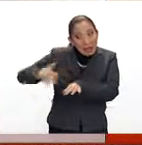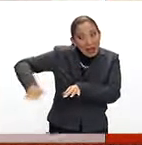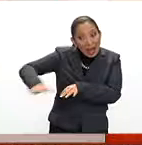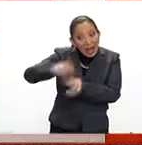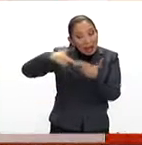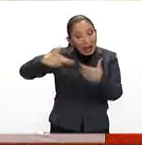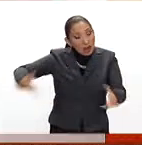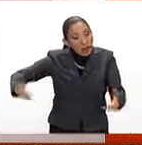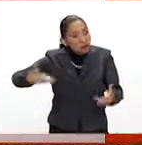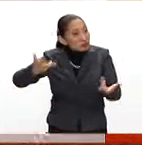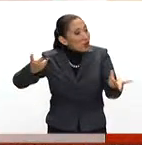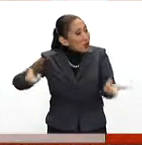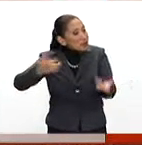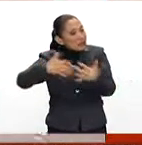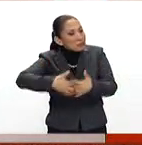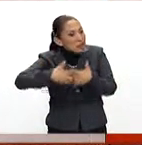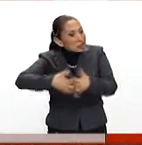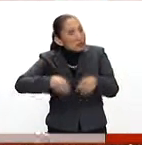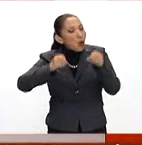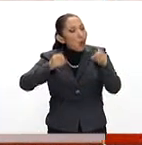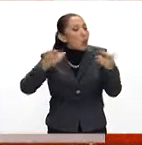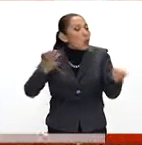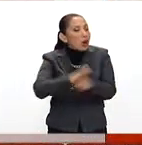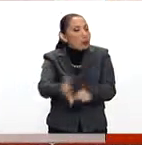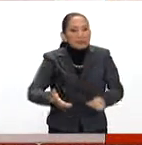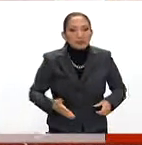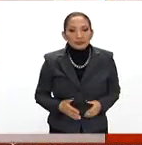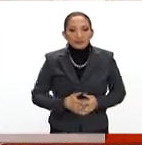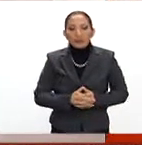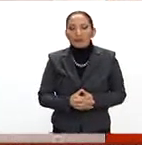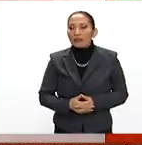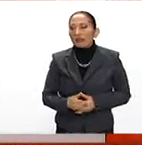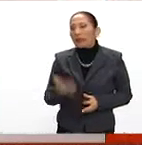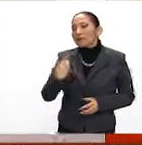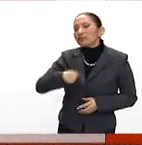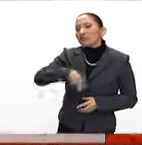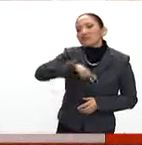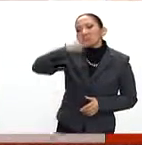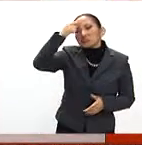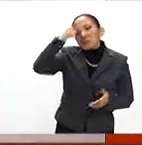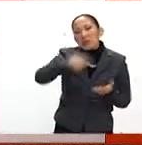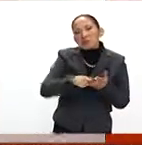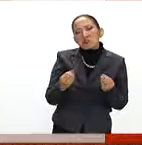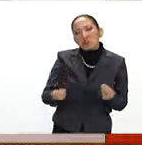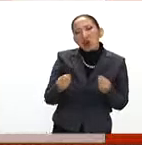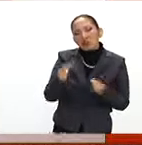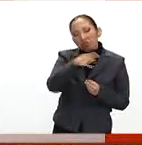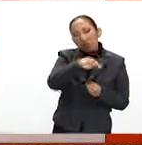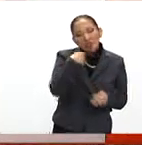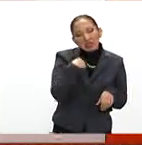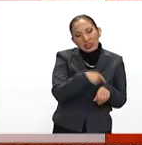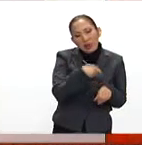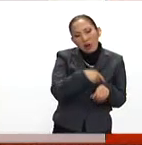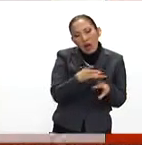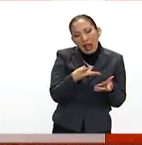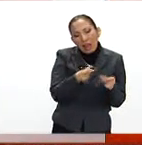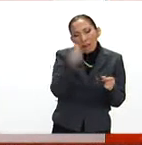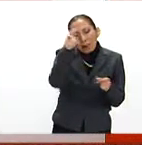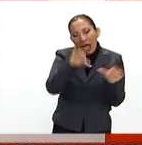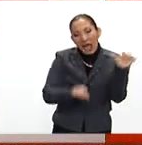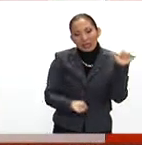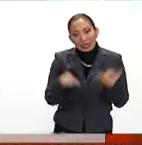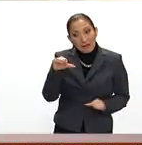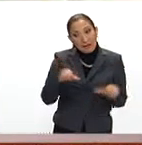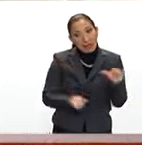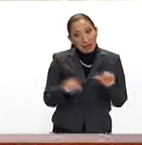piensan o en comida o en algún tipo de pues de servicios que beneficien a los usuarios, ¿no? Por ejemplo,